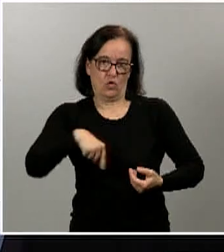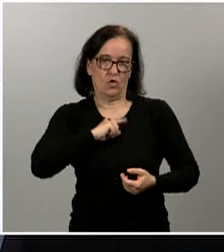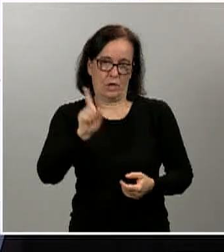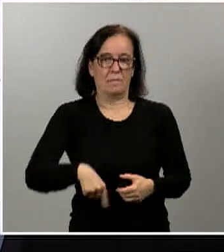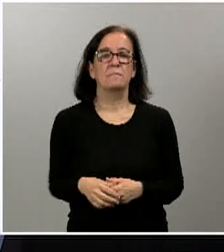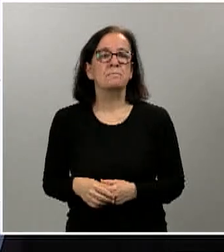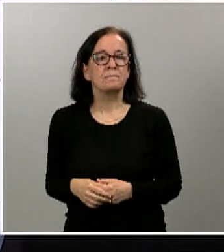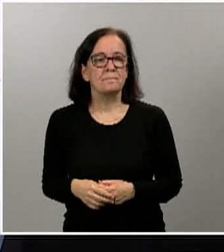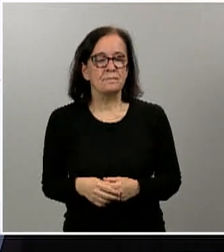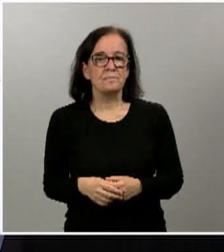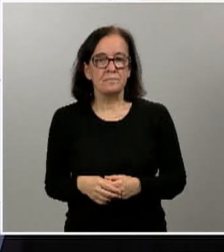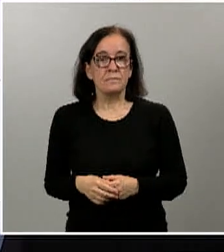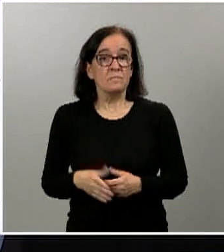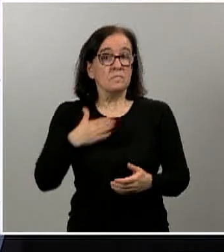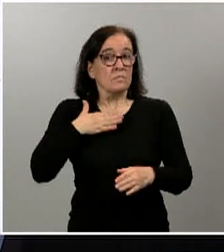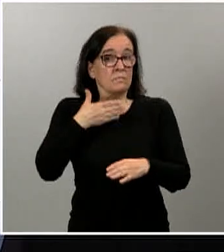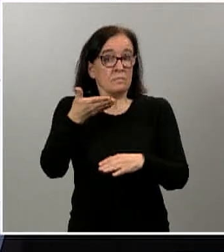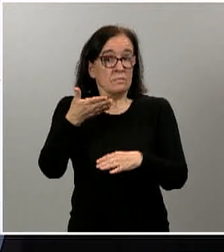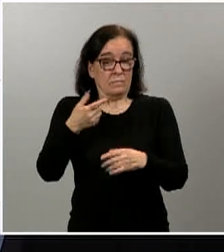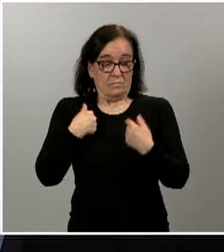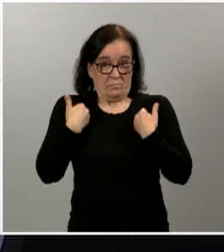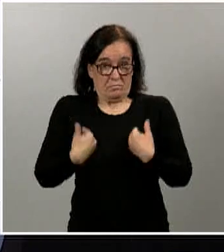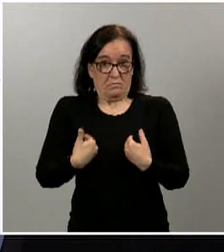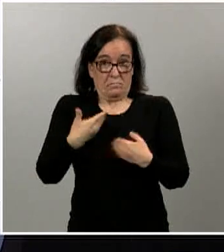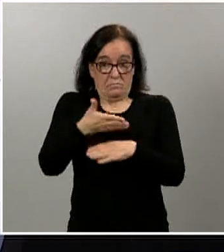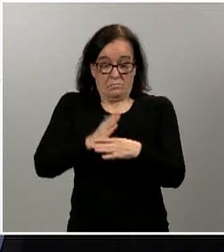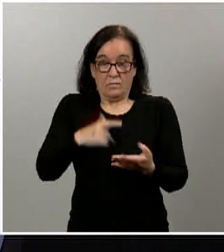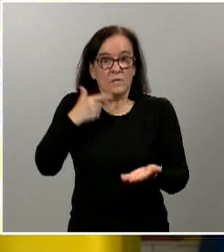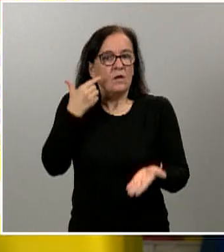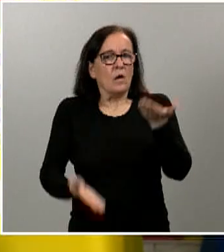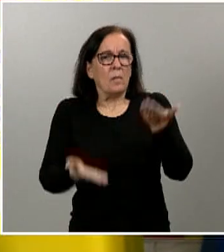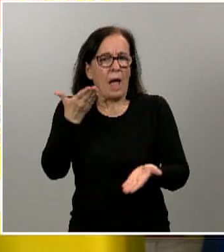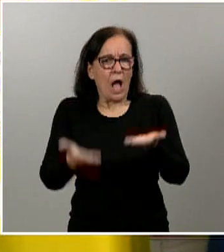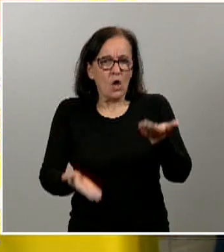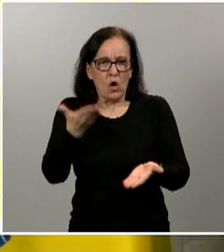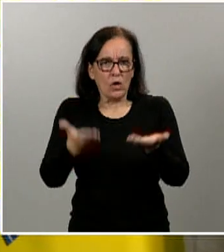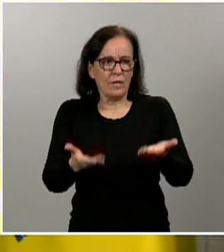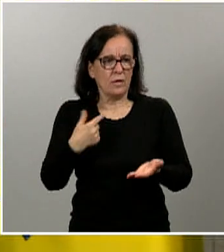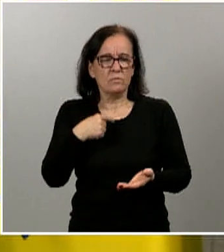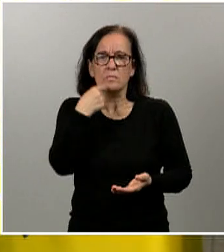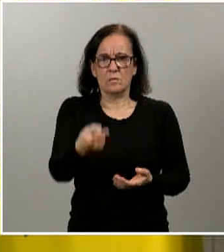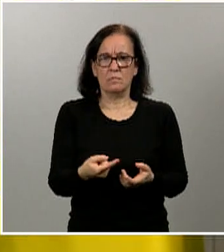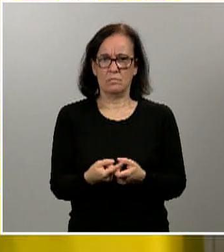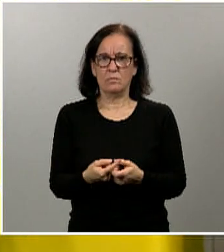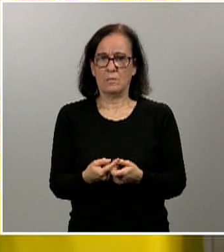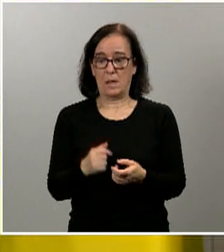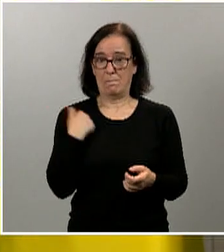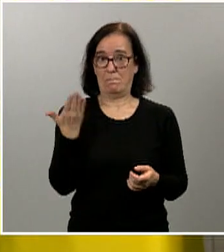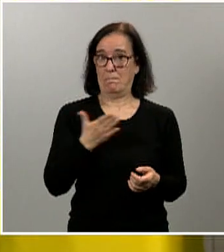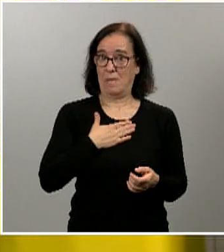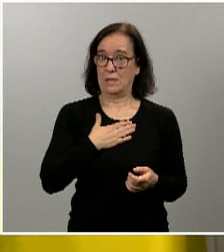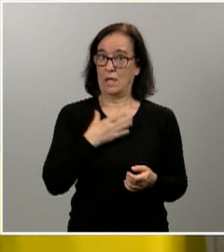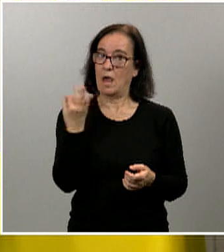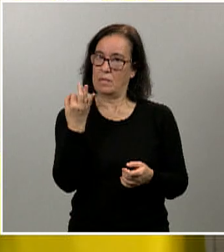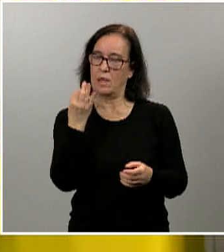Bueno, por mi parte, coincidir en la valoración, por supuesto, e indicar que mañana también hay que estar muy